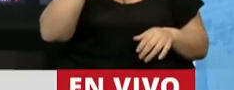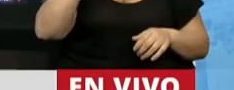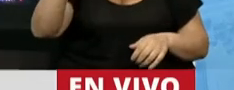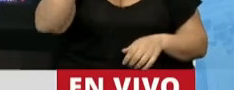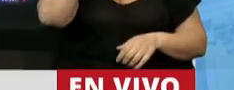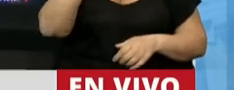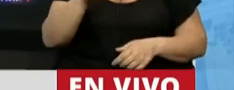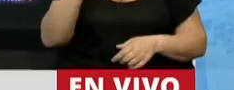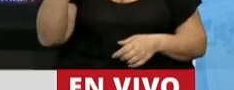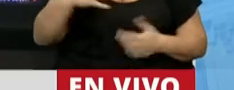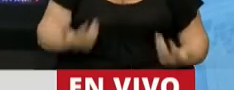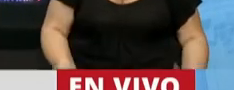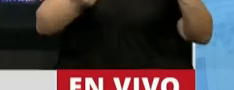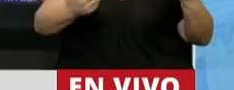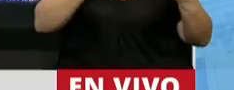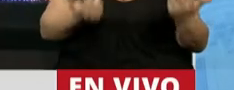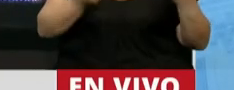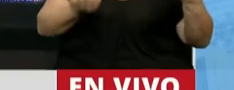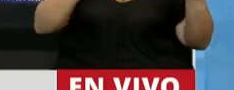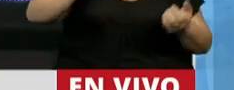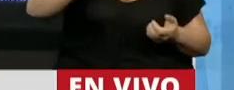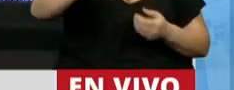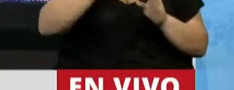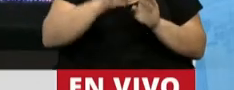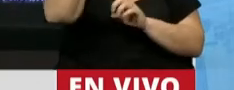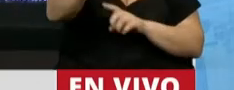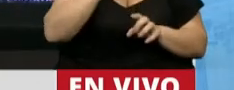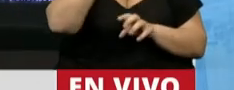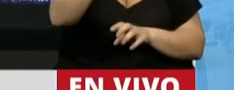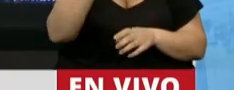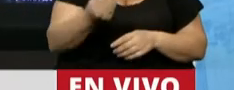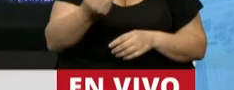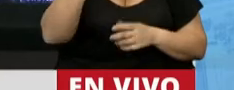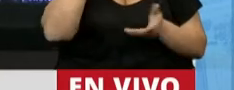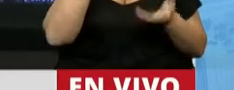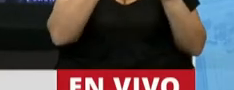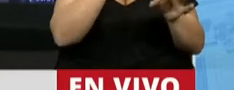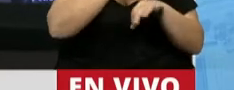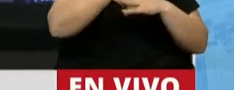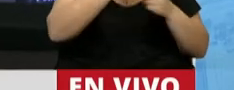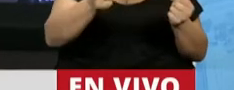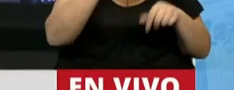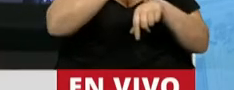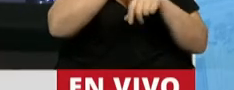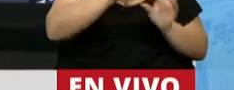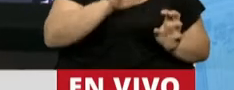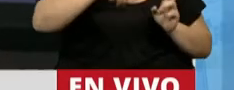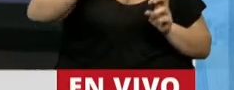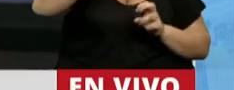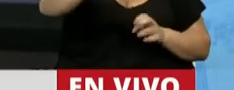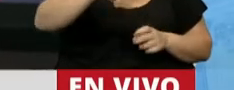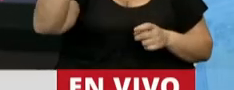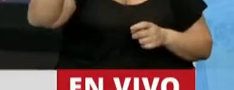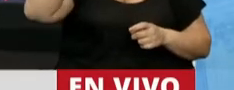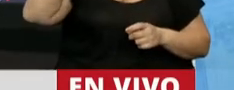donde un padre se vio obligado a alzar en brazos a una hija para cruzar a su provincia después de recibir asistencia médica por su enfermedad. O